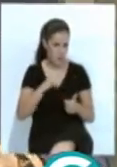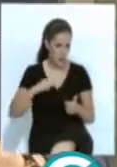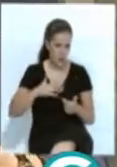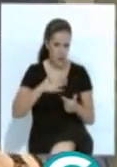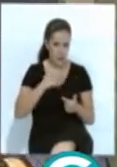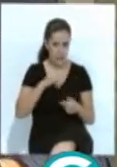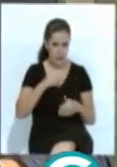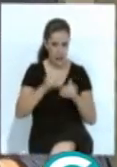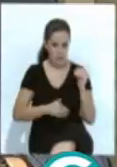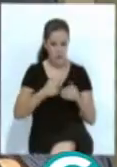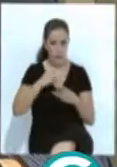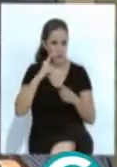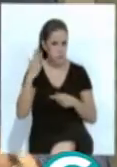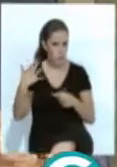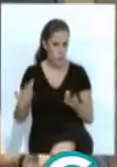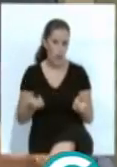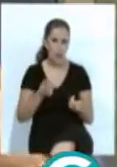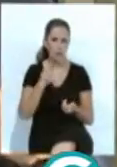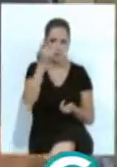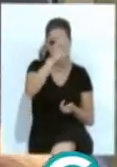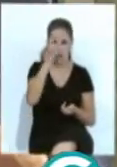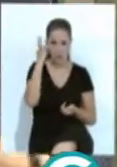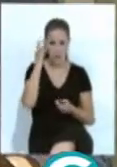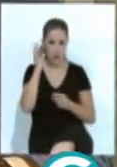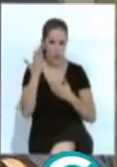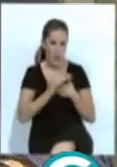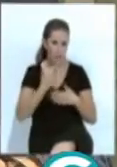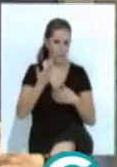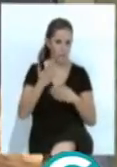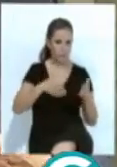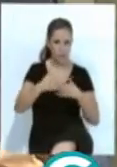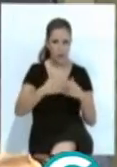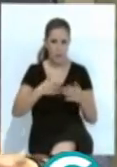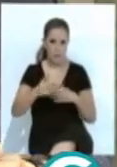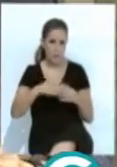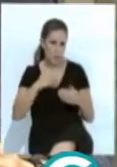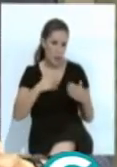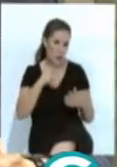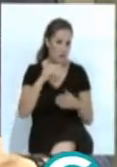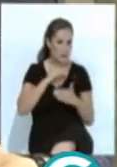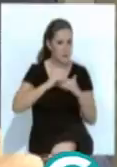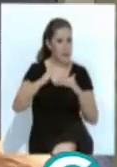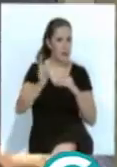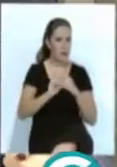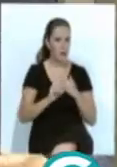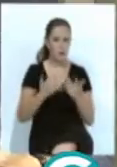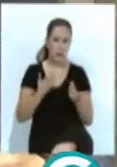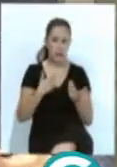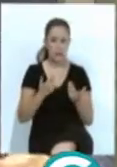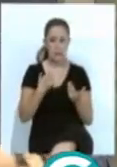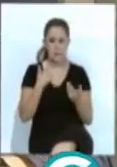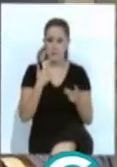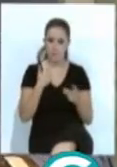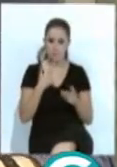últimamente está cada vez más popular. Son chicos y chicas que se autolesionan, en fin, que son muy inestables y son un gran consumidor